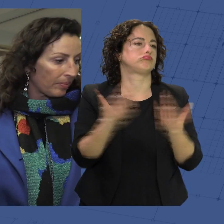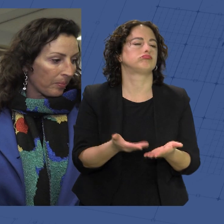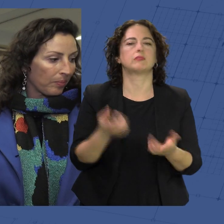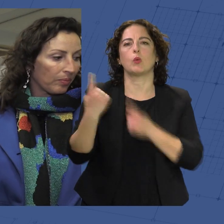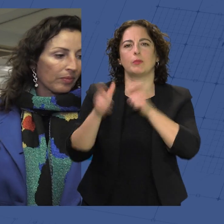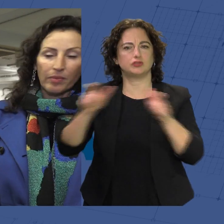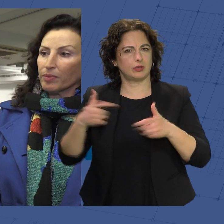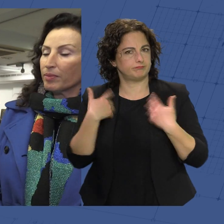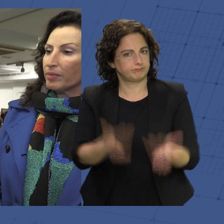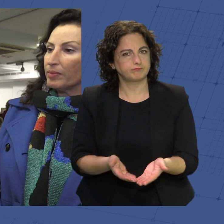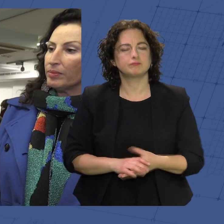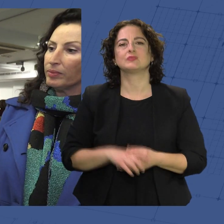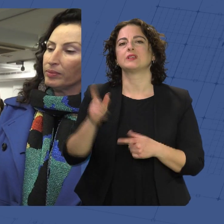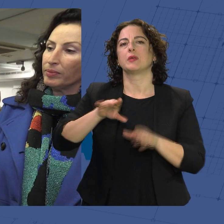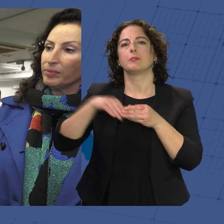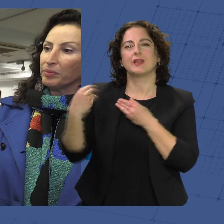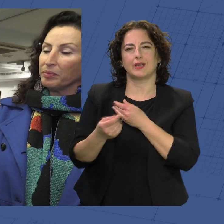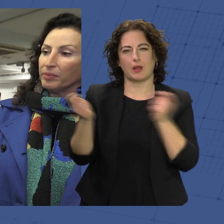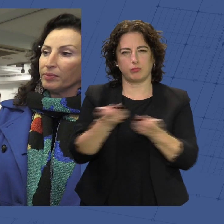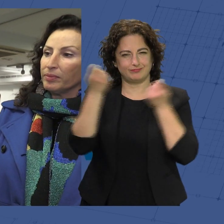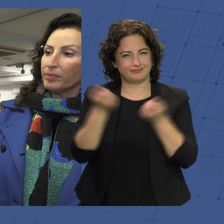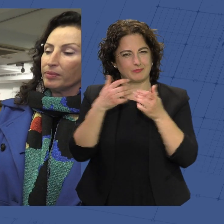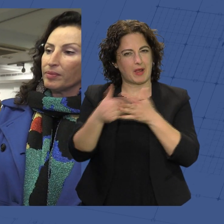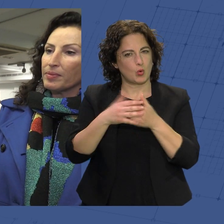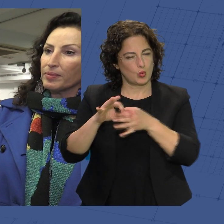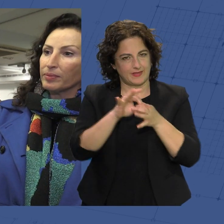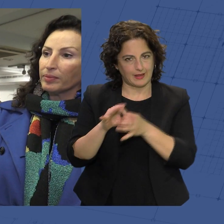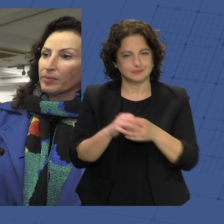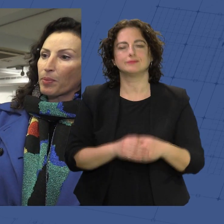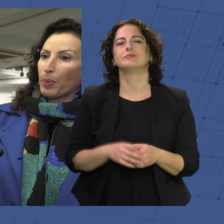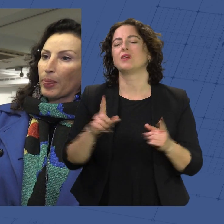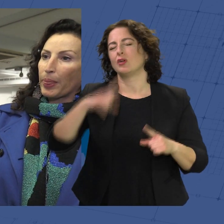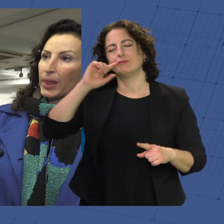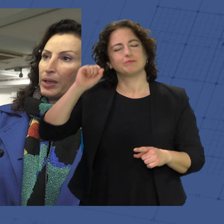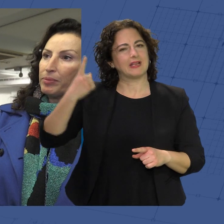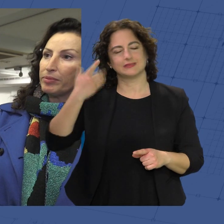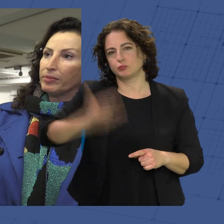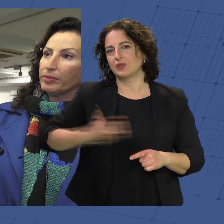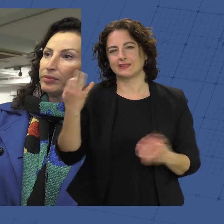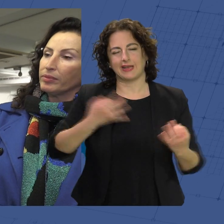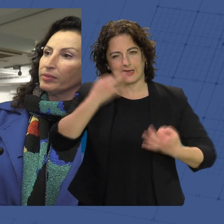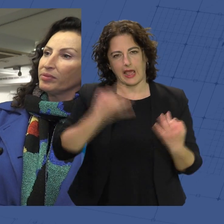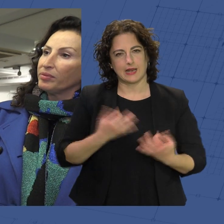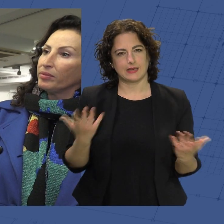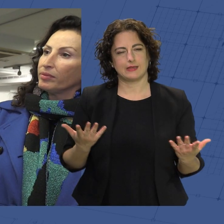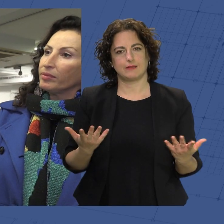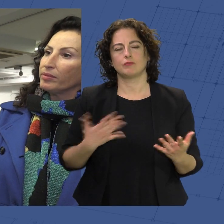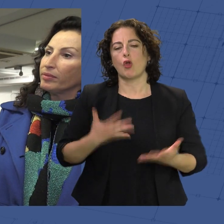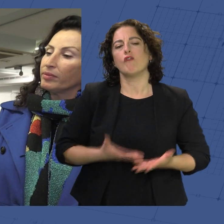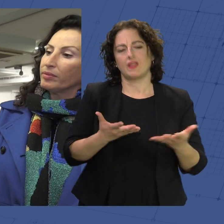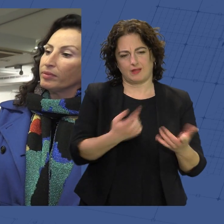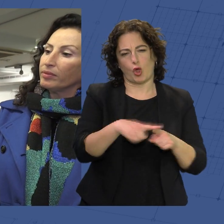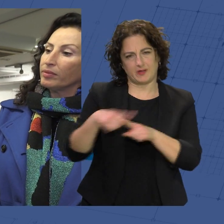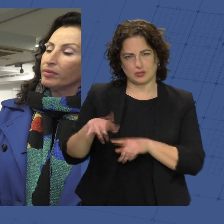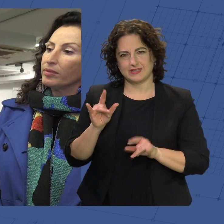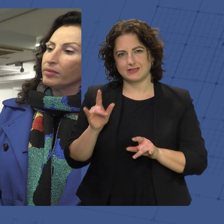personas, también material de merchandising de Manos Unidas. Pero lo realmente importante, más que lo que ofrecemos, es que